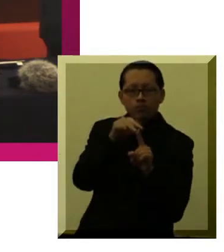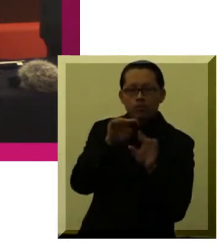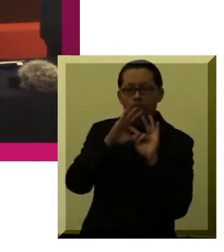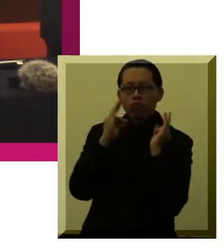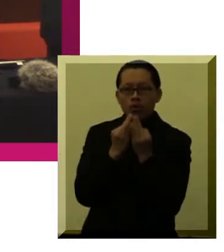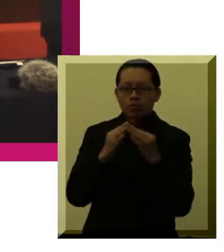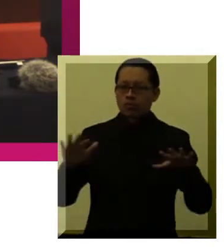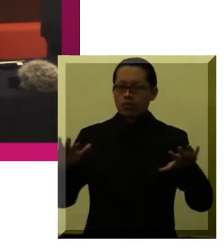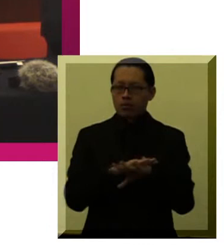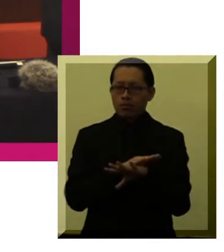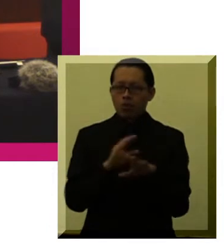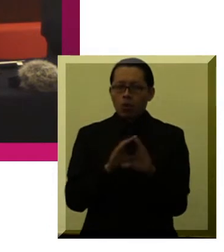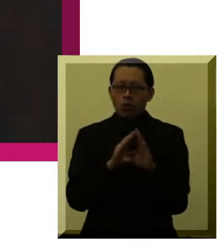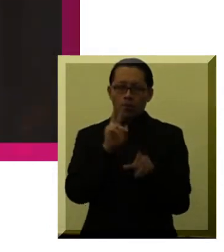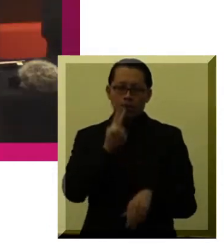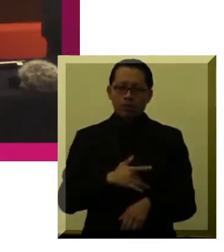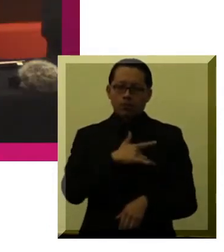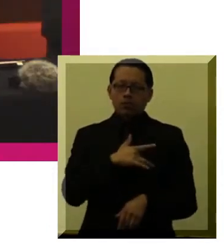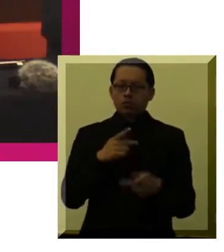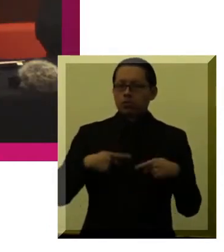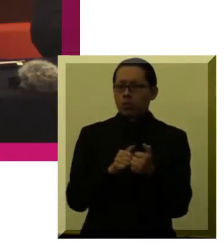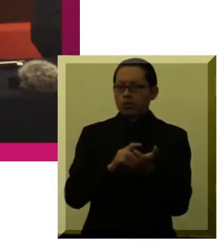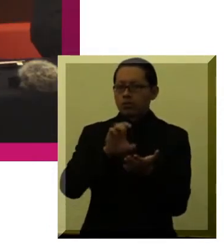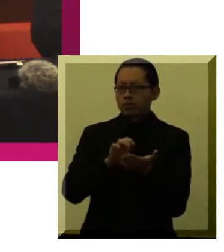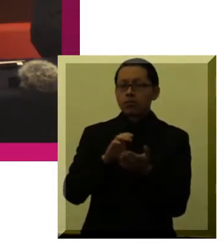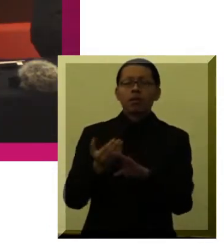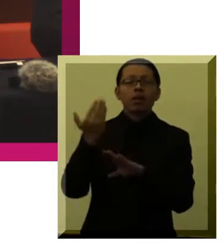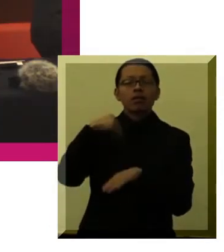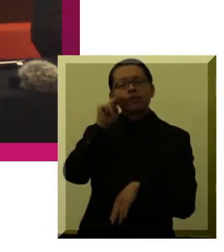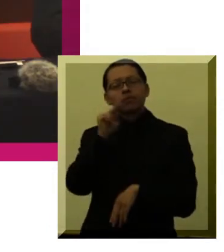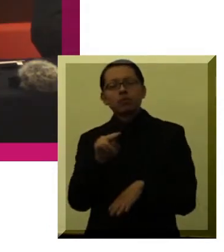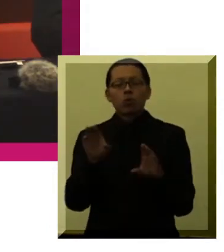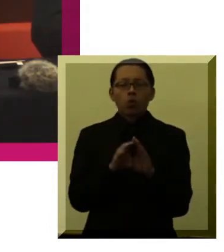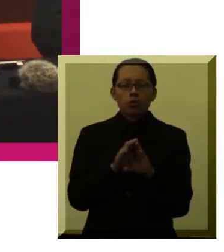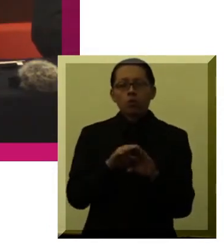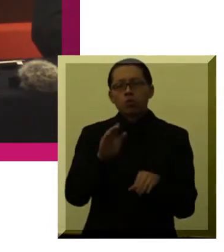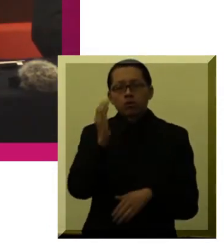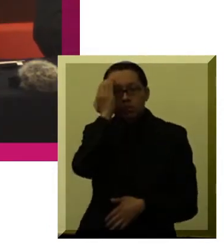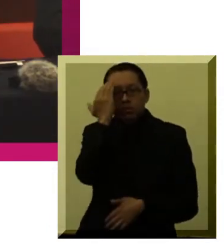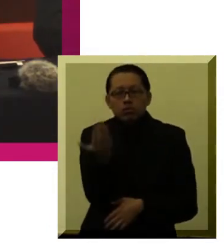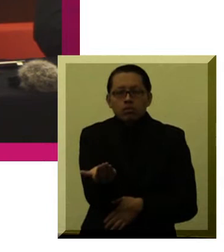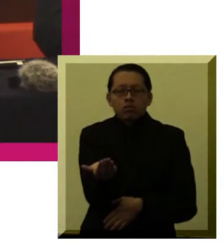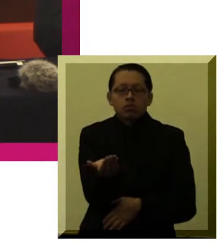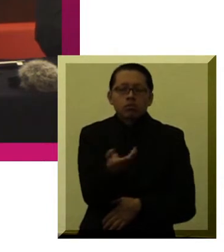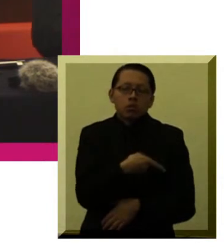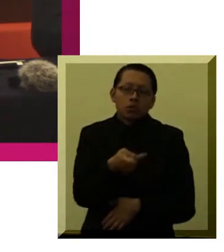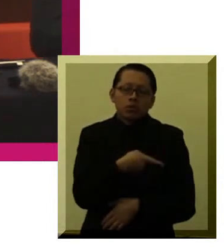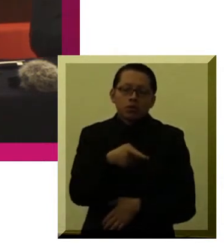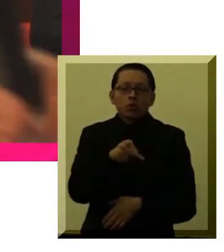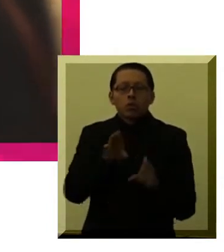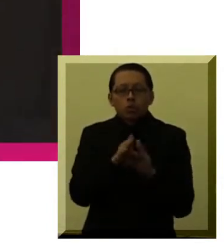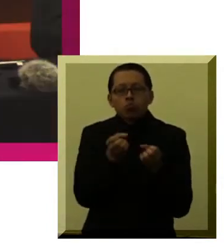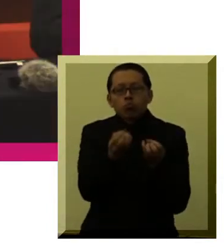vemos a las personas con discapacidad. Se ha pasado de verlas como objetos de protección y calidad a verlas como sujetas de